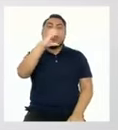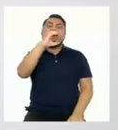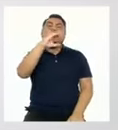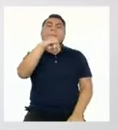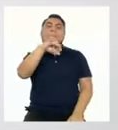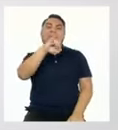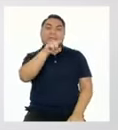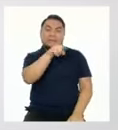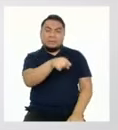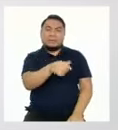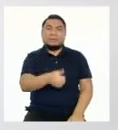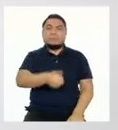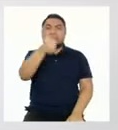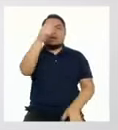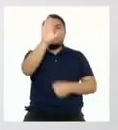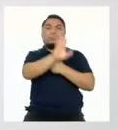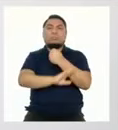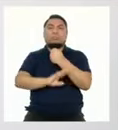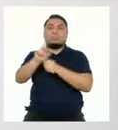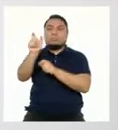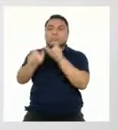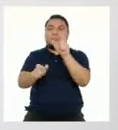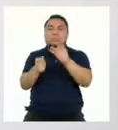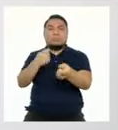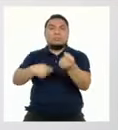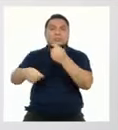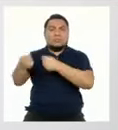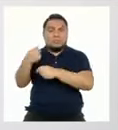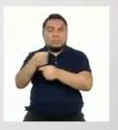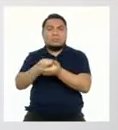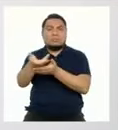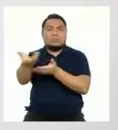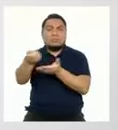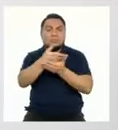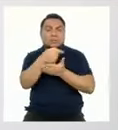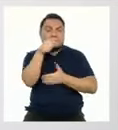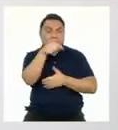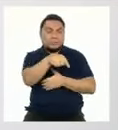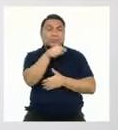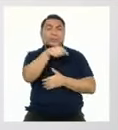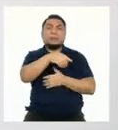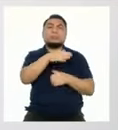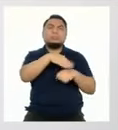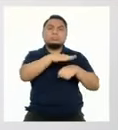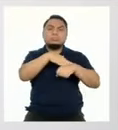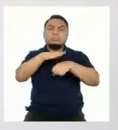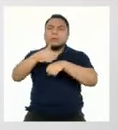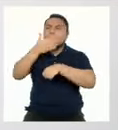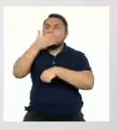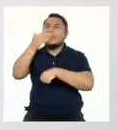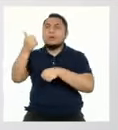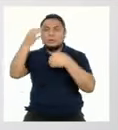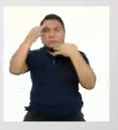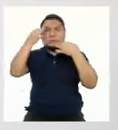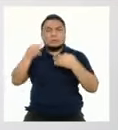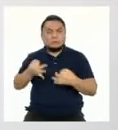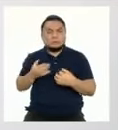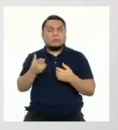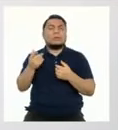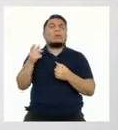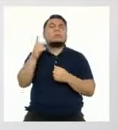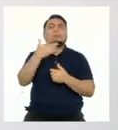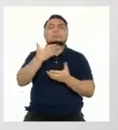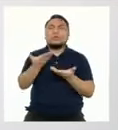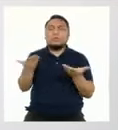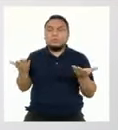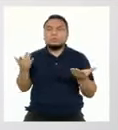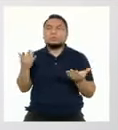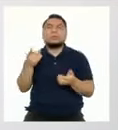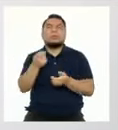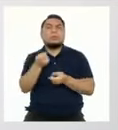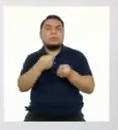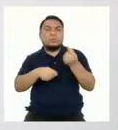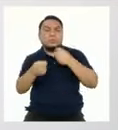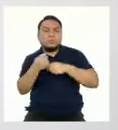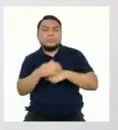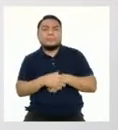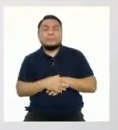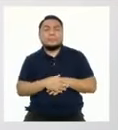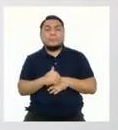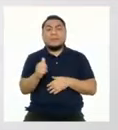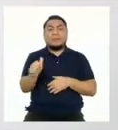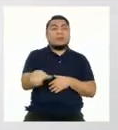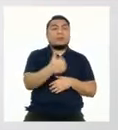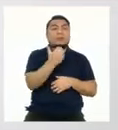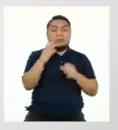autoridad nacional de protección del consumidor y fomenta en el mercado mejores decisiones de consumo. Por otro lado,